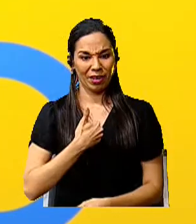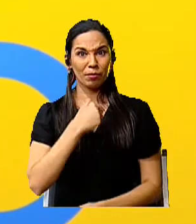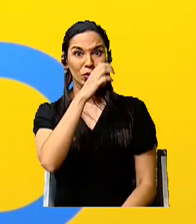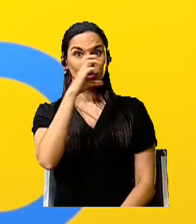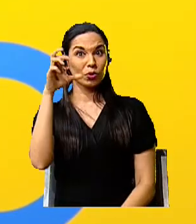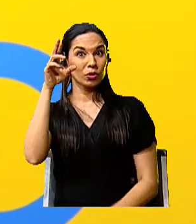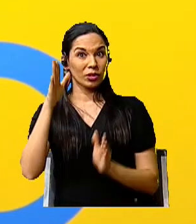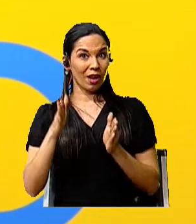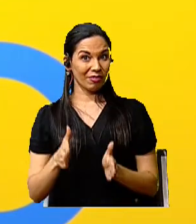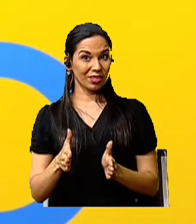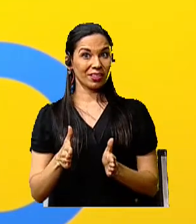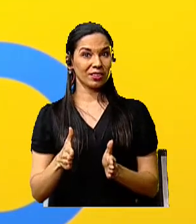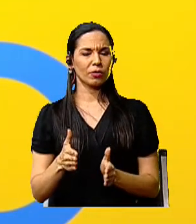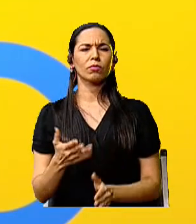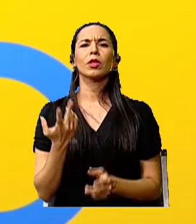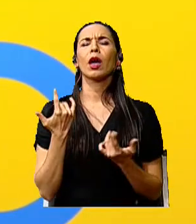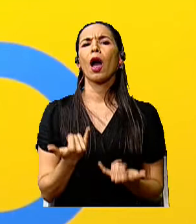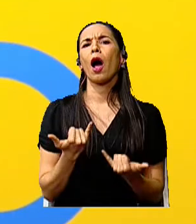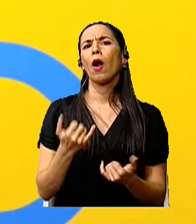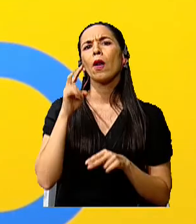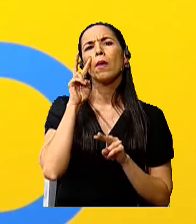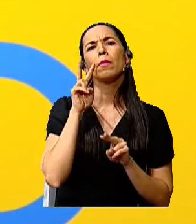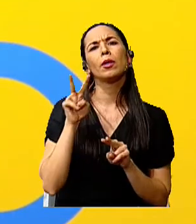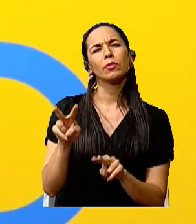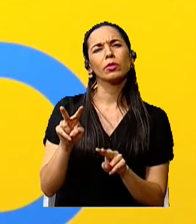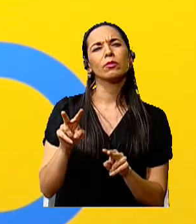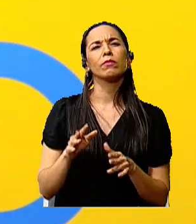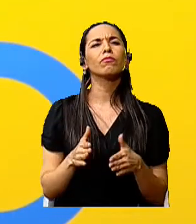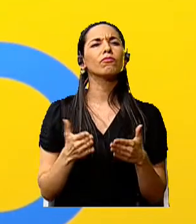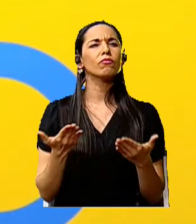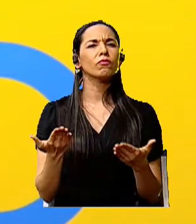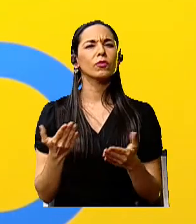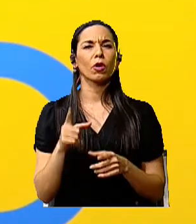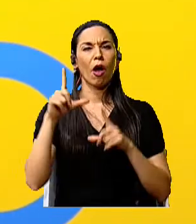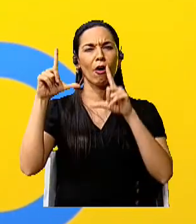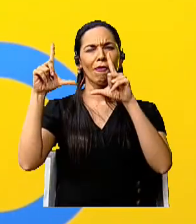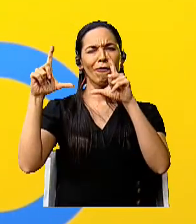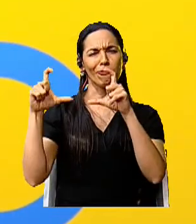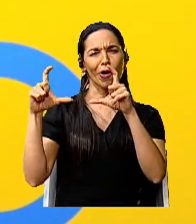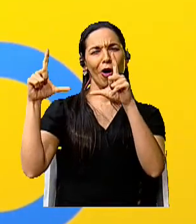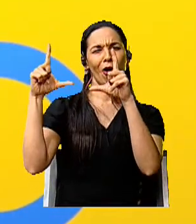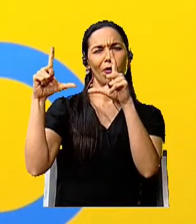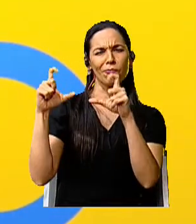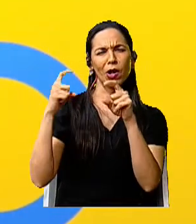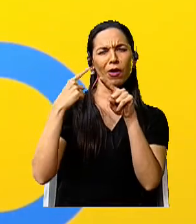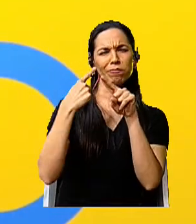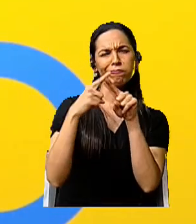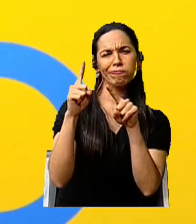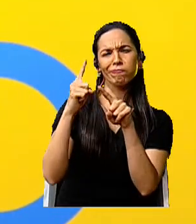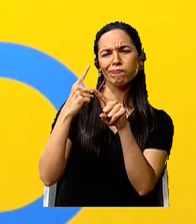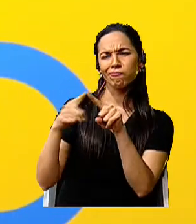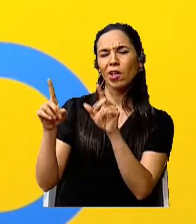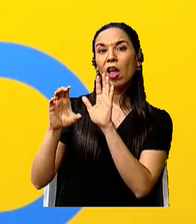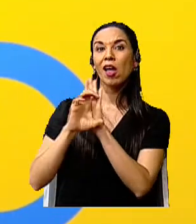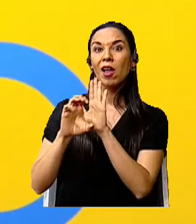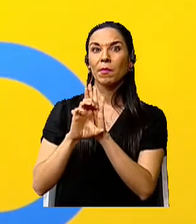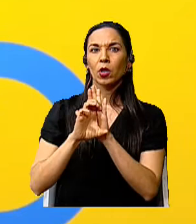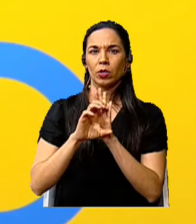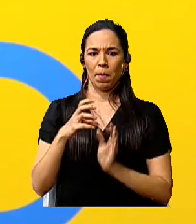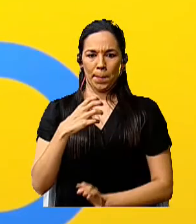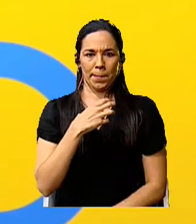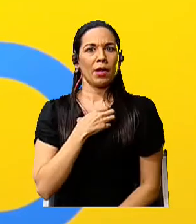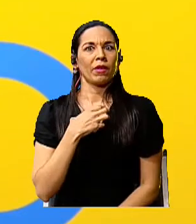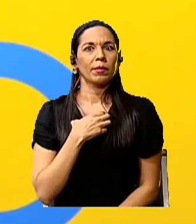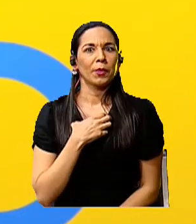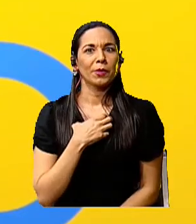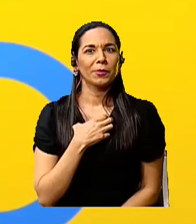Vamos a ver, mediante unas fotografías, este ejemplo de patrimonio